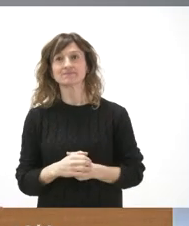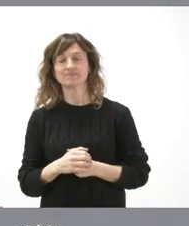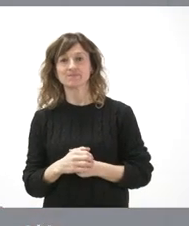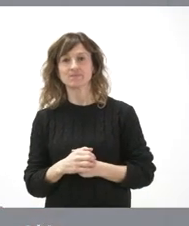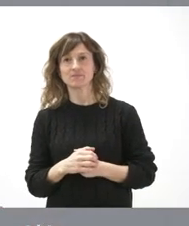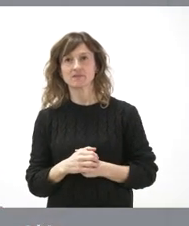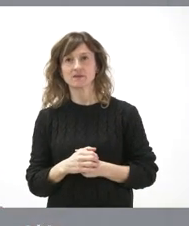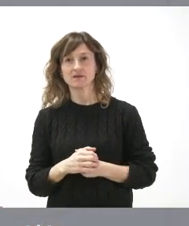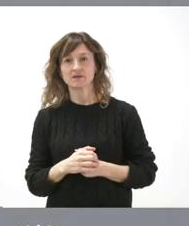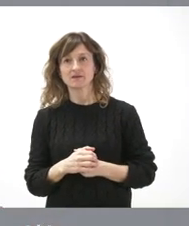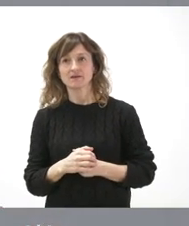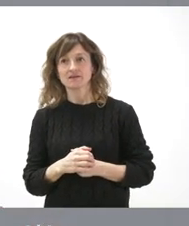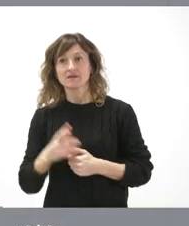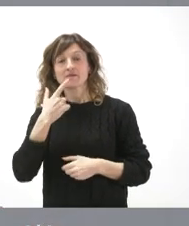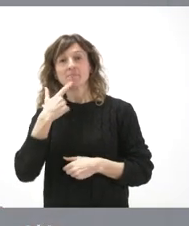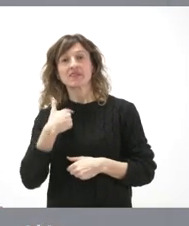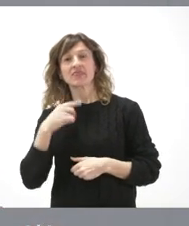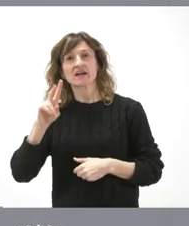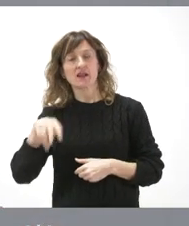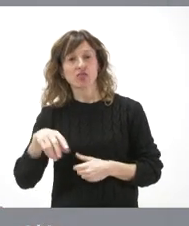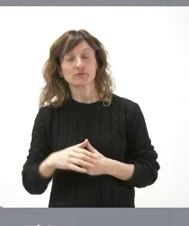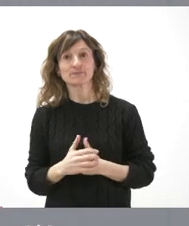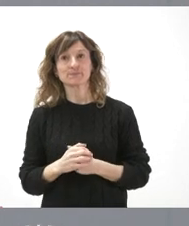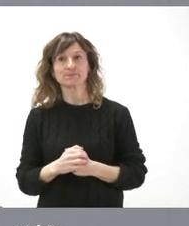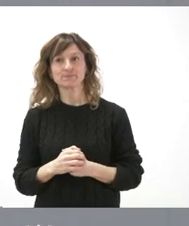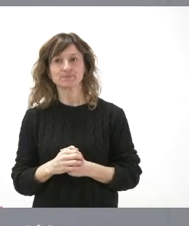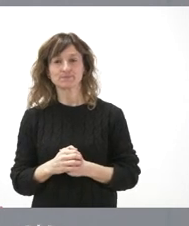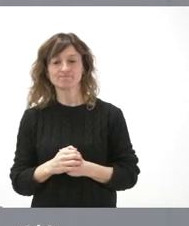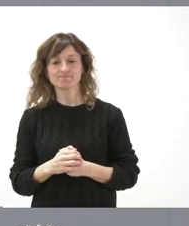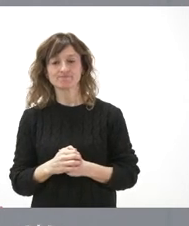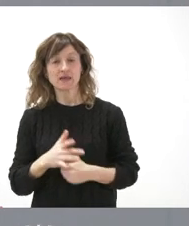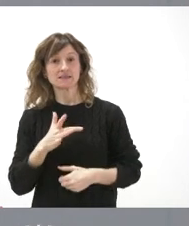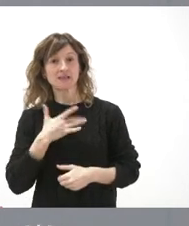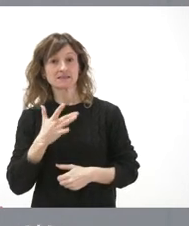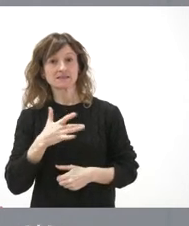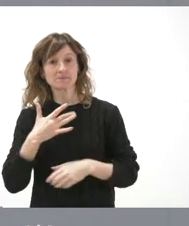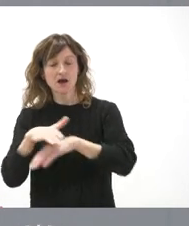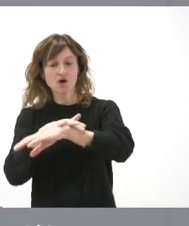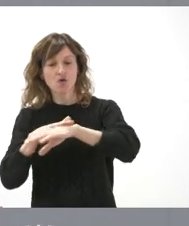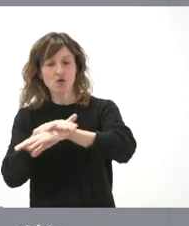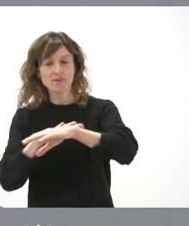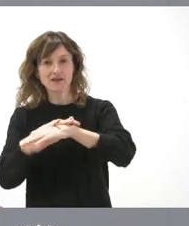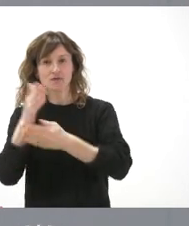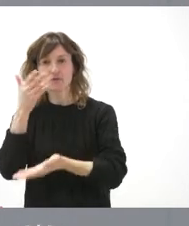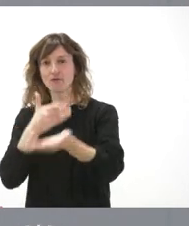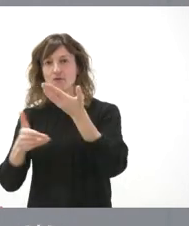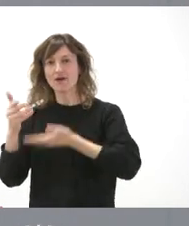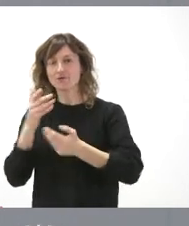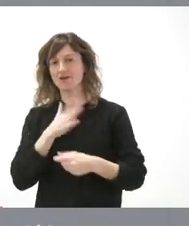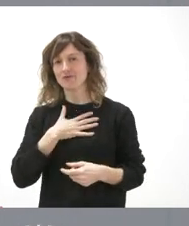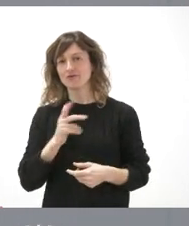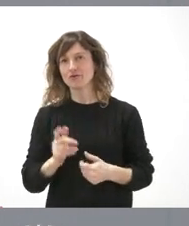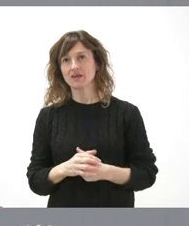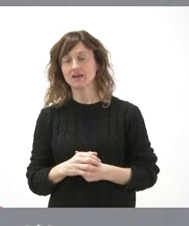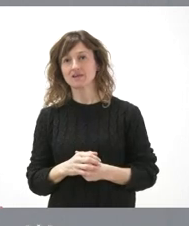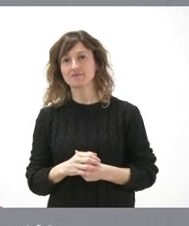Bueno, mire, me da la razón. Porque es lo que yo decía. Es una lástima que sea el Gobierno el que no quiera colaborar en esto. Es que